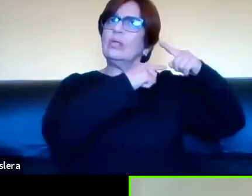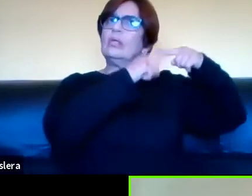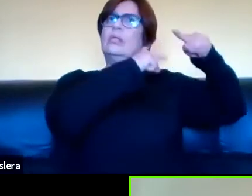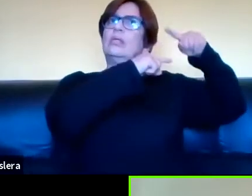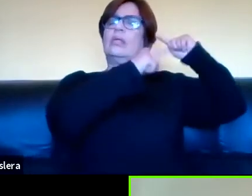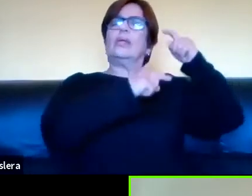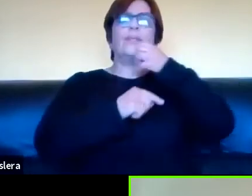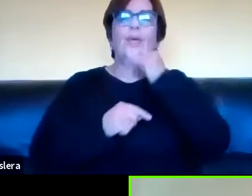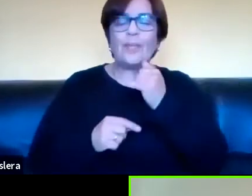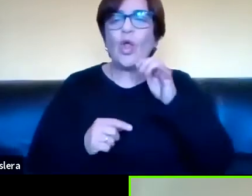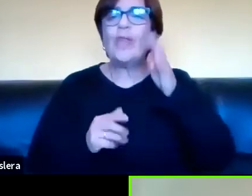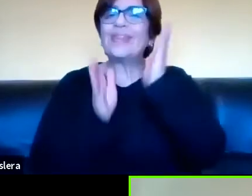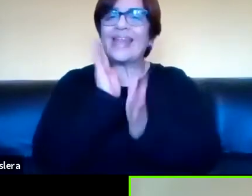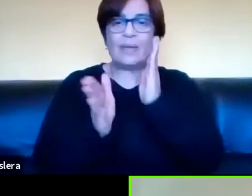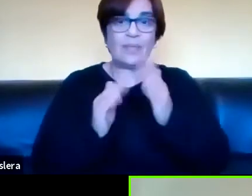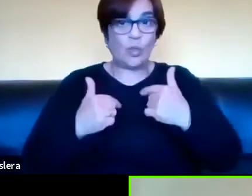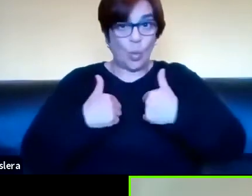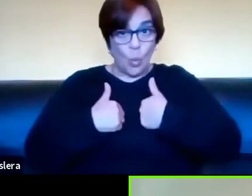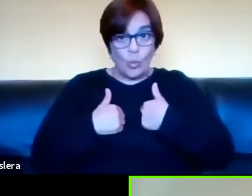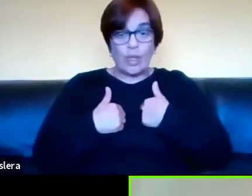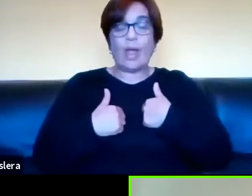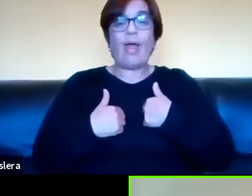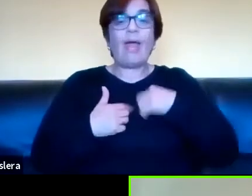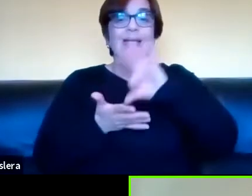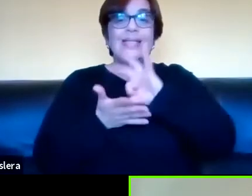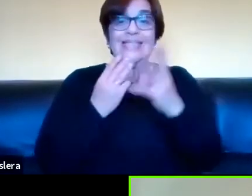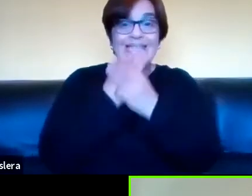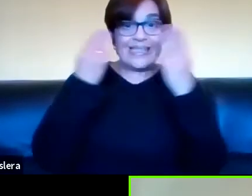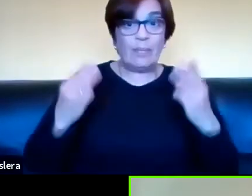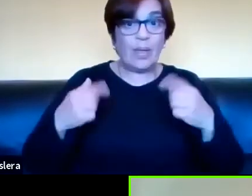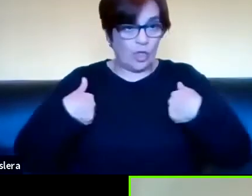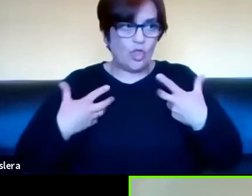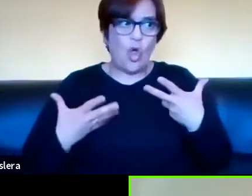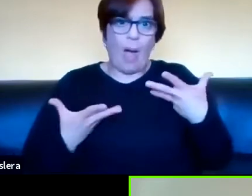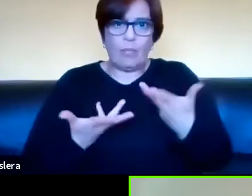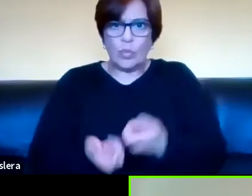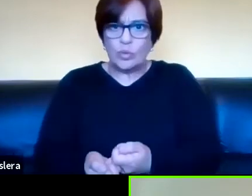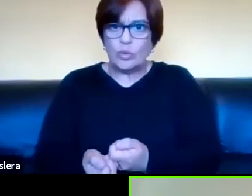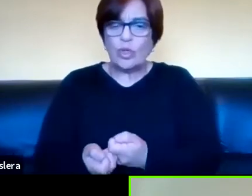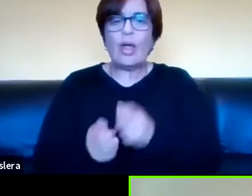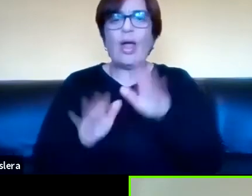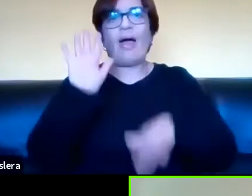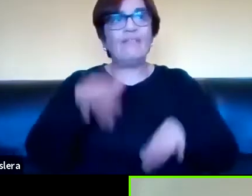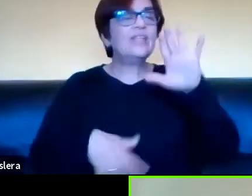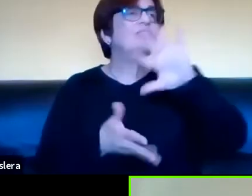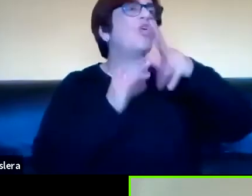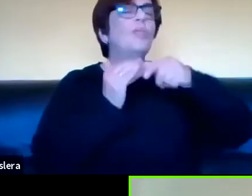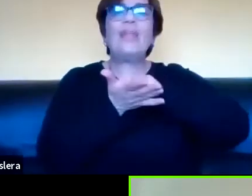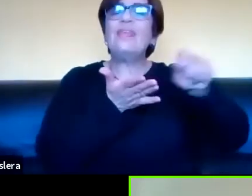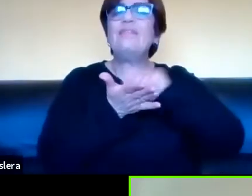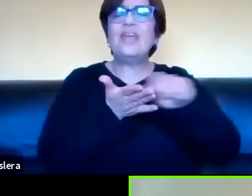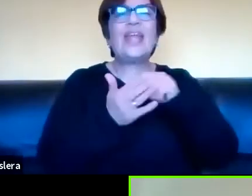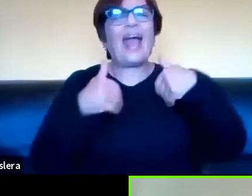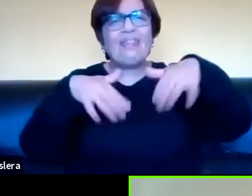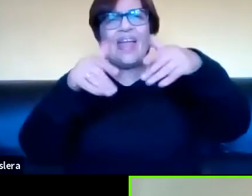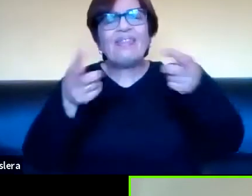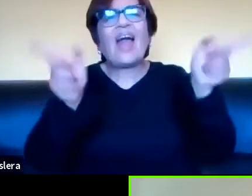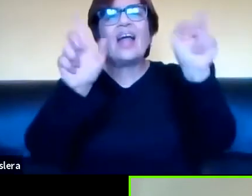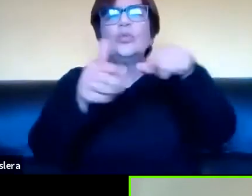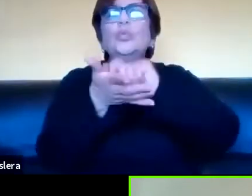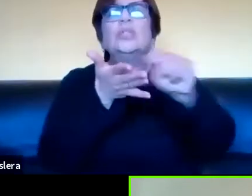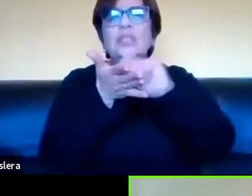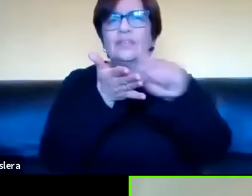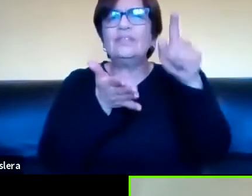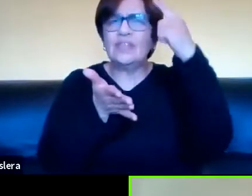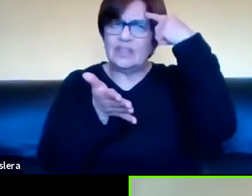terapia sistémica a la que yo adhiero, yo soy terapeuta familiar sistémico, mandamos a veces como deberes escribir cosas, porque al